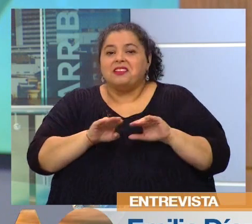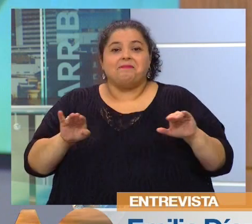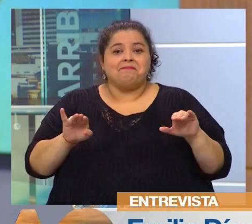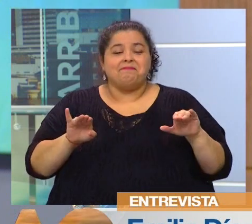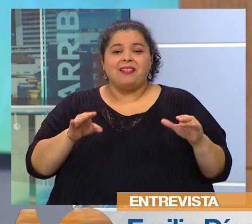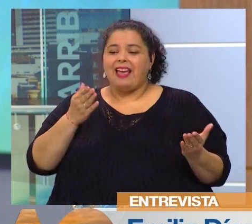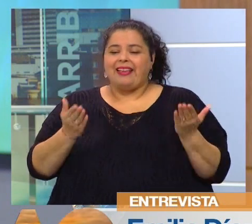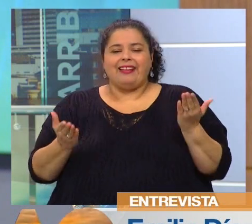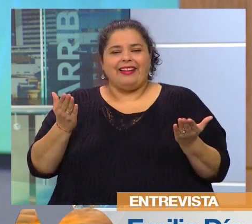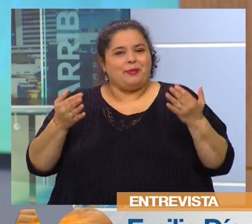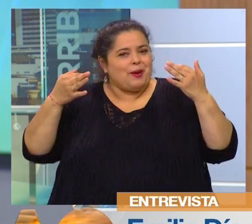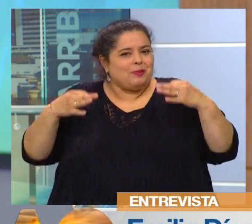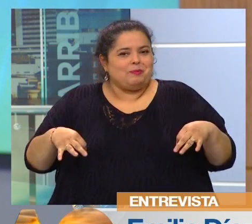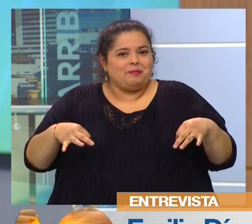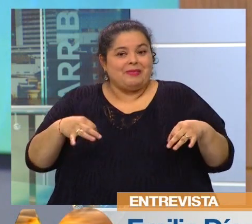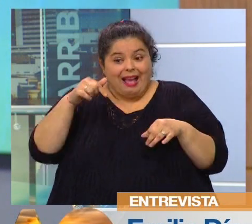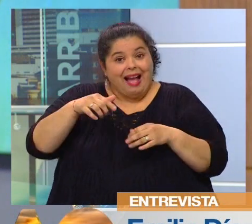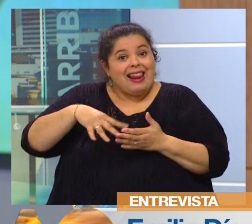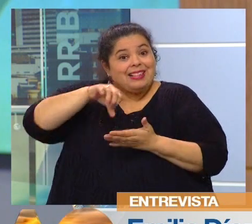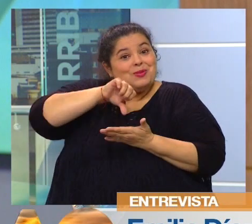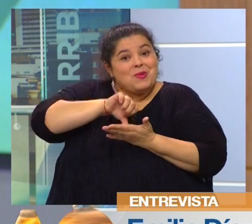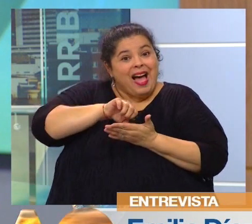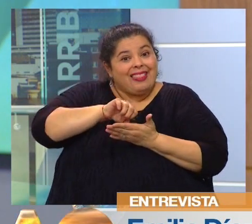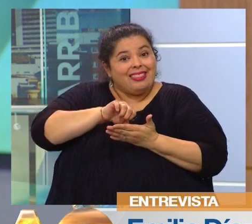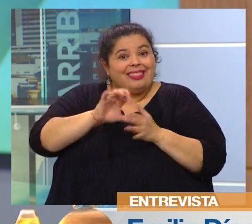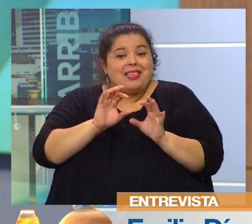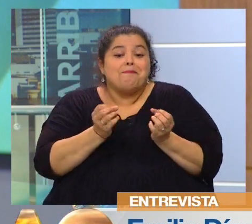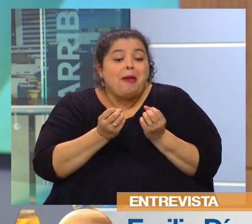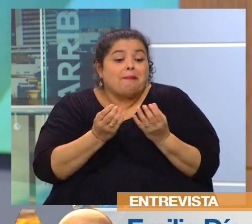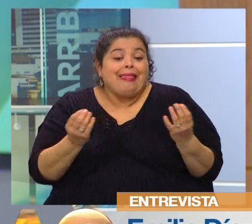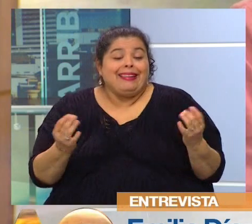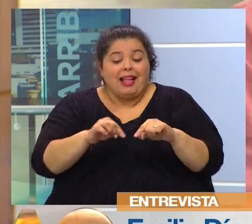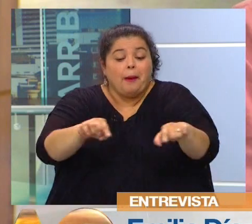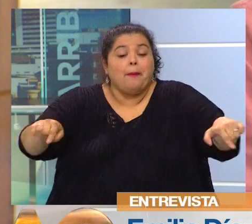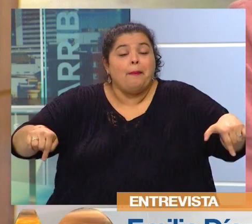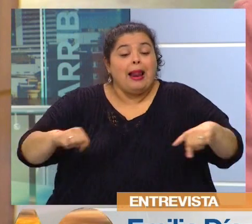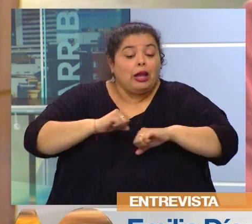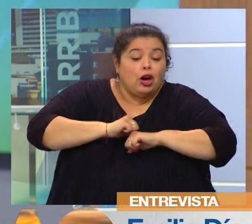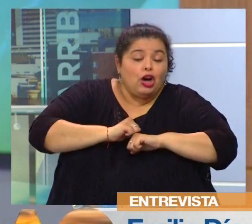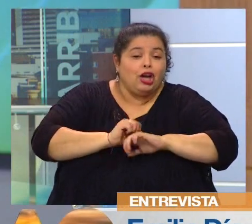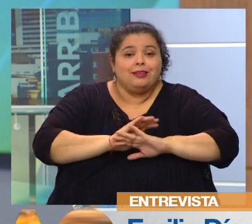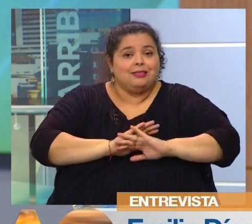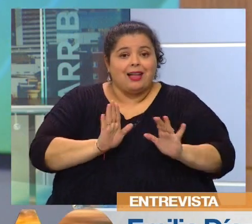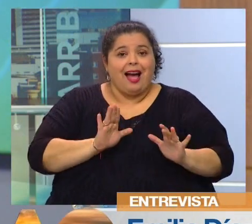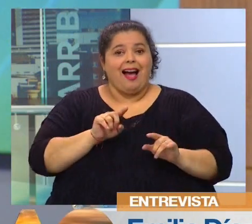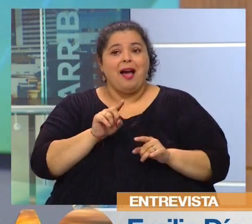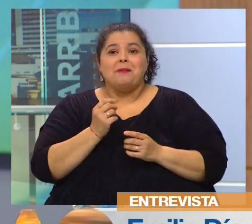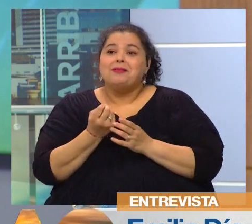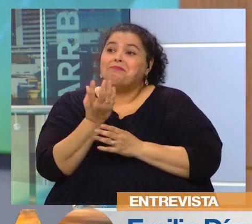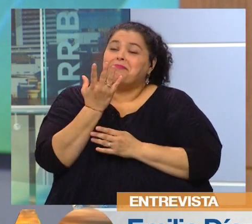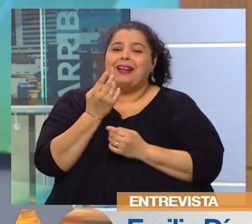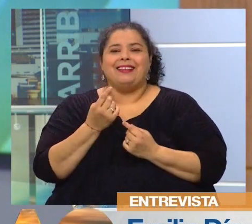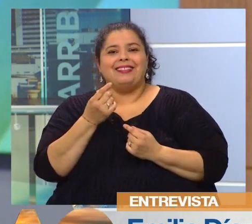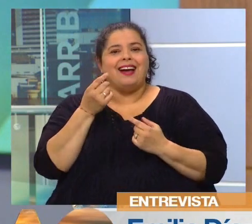ciudad con mi balconcito y mi plantita? La huerta y mi platita de tomate. Claro, ¿y cómo puedo